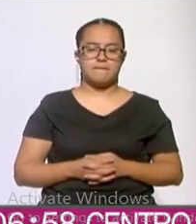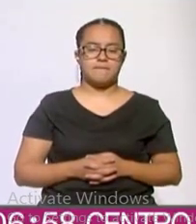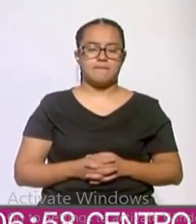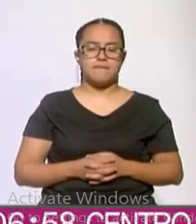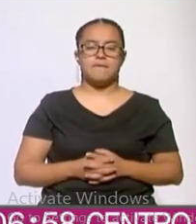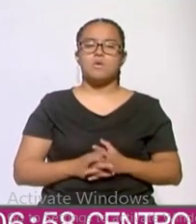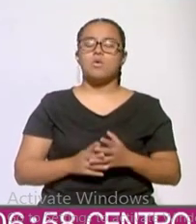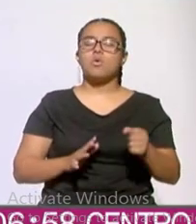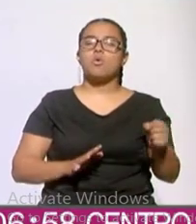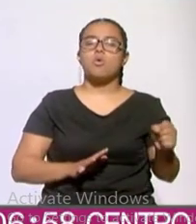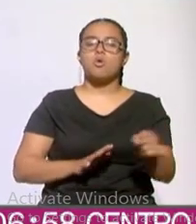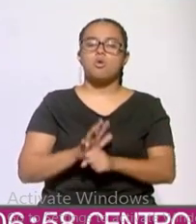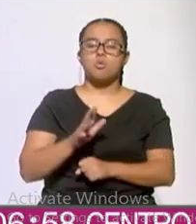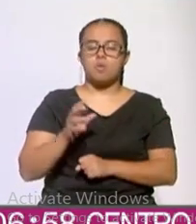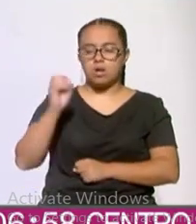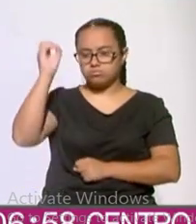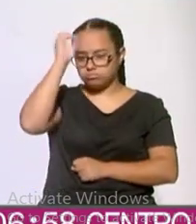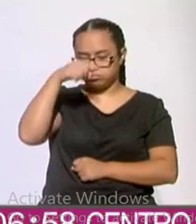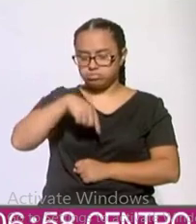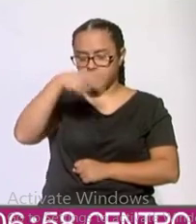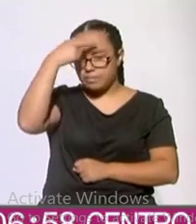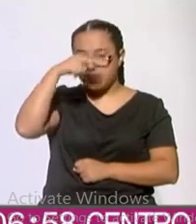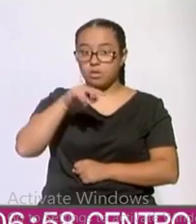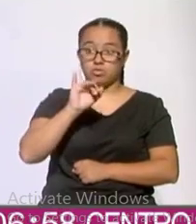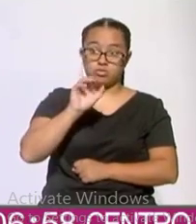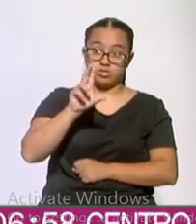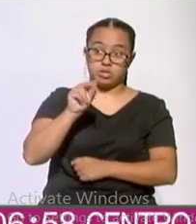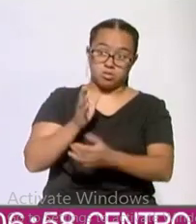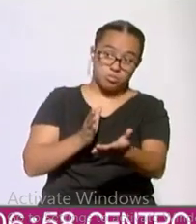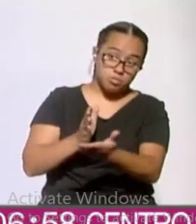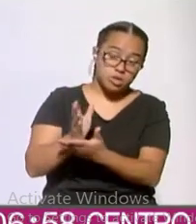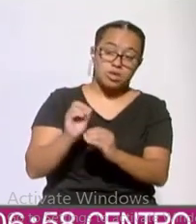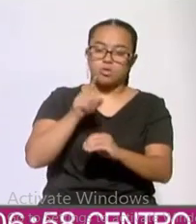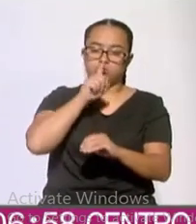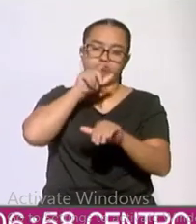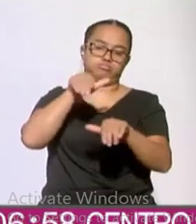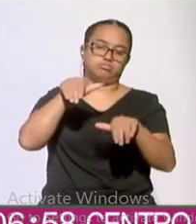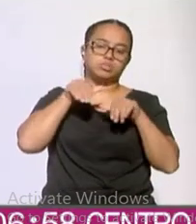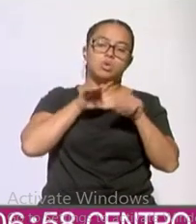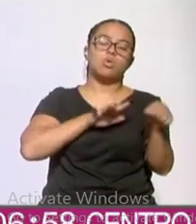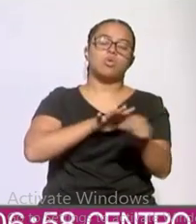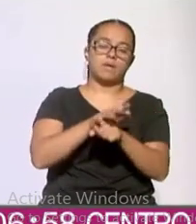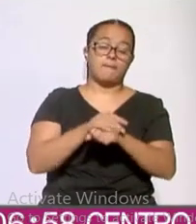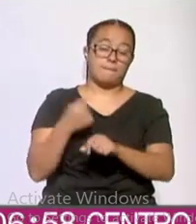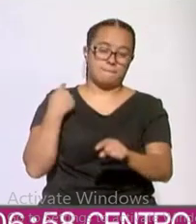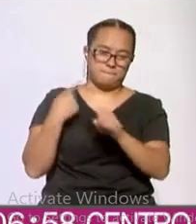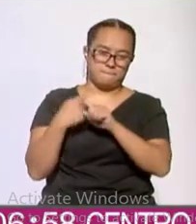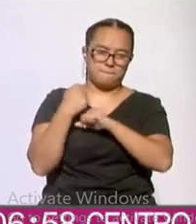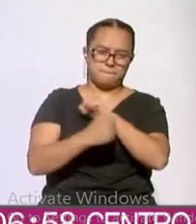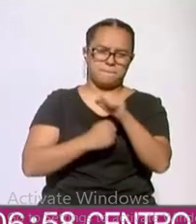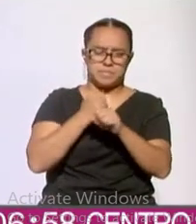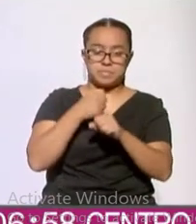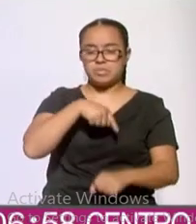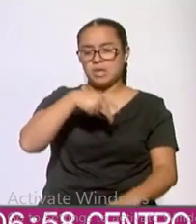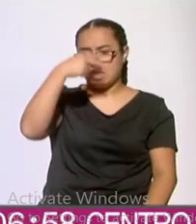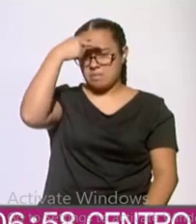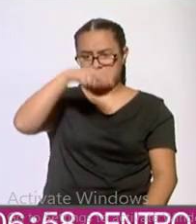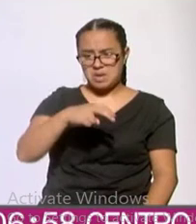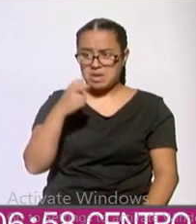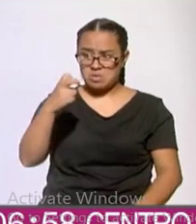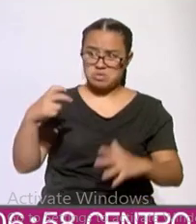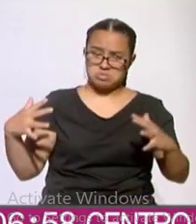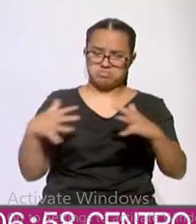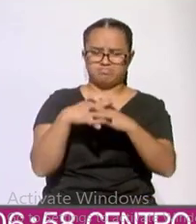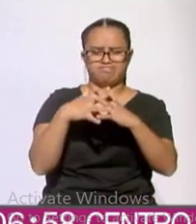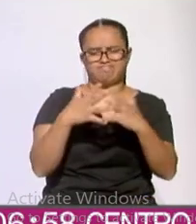¿Cuál debe ser la posición de nuestro país, no? En las últimas décadas, México ha rechazado el uso de la